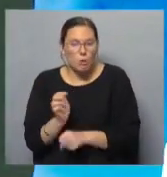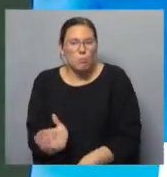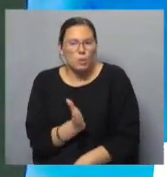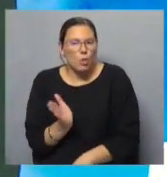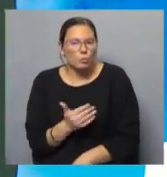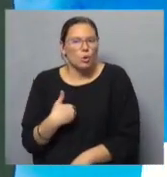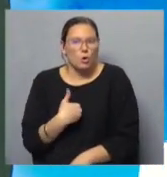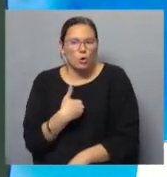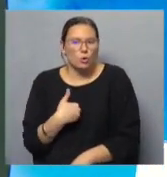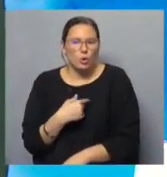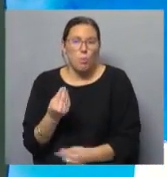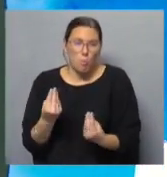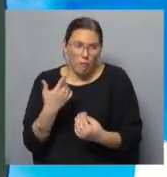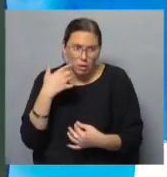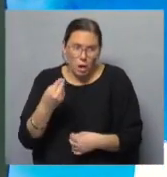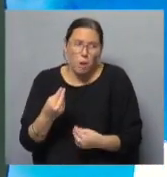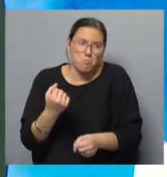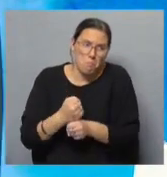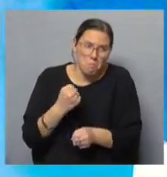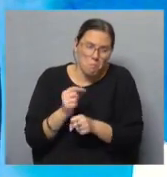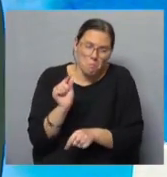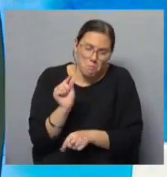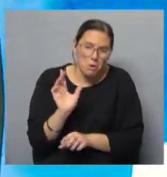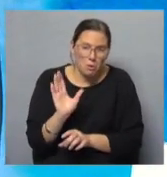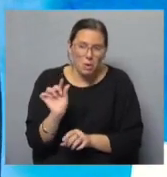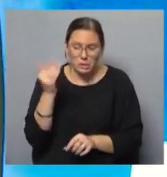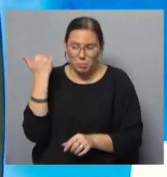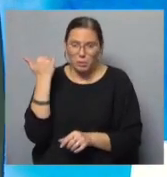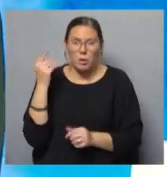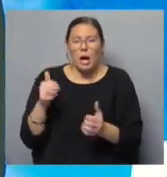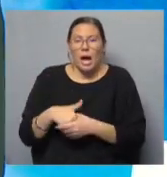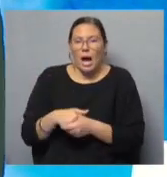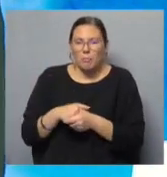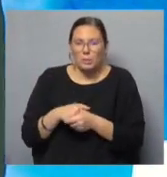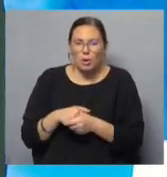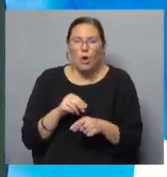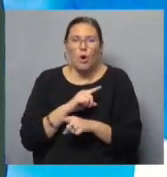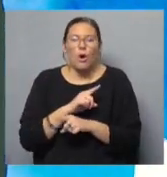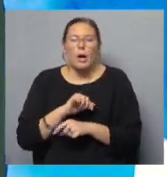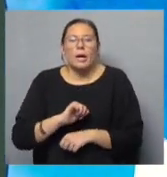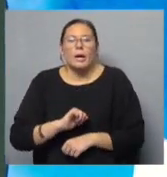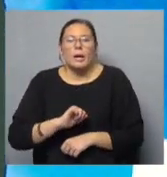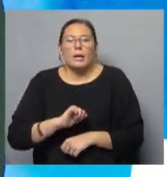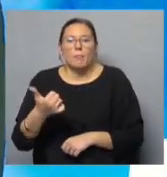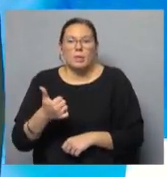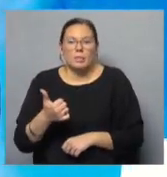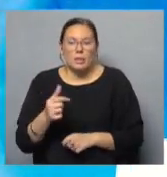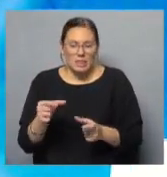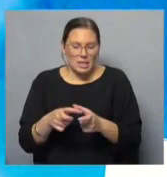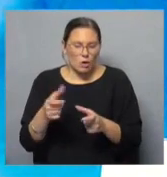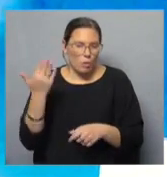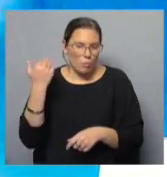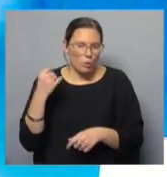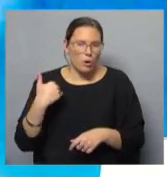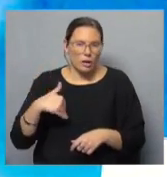es interesante, no lo hago mucho y ahora lo hice hace poquito con mi amigo Invencible, una banda argentina, sale el disco ahora no más. Y lo